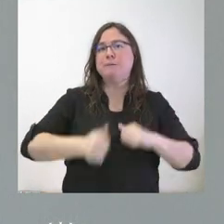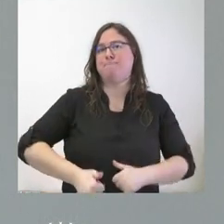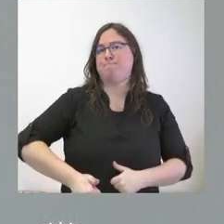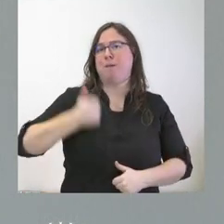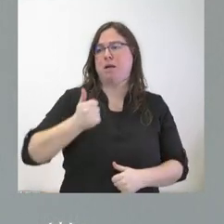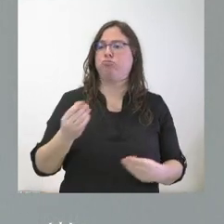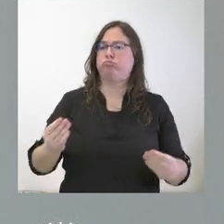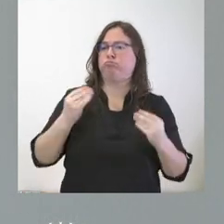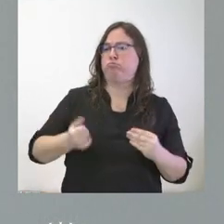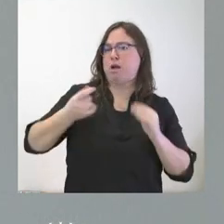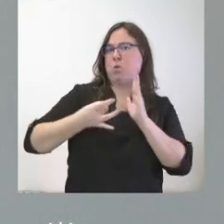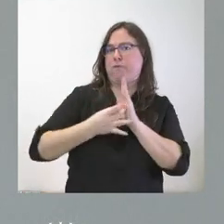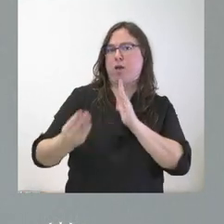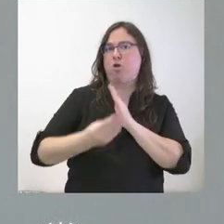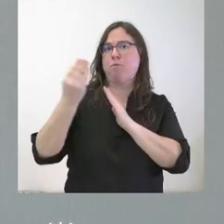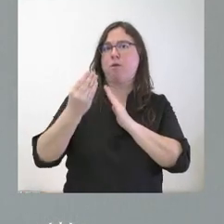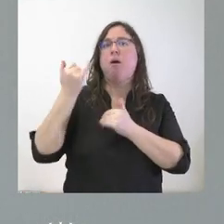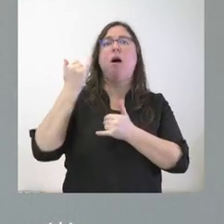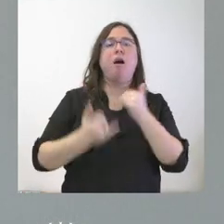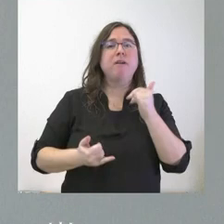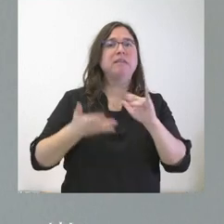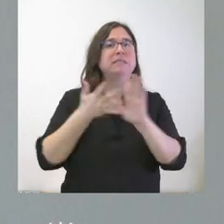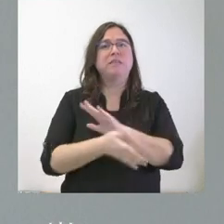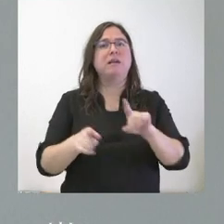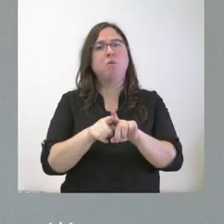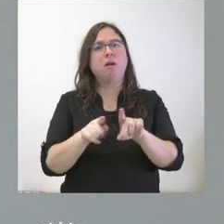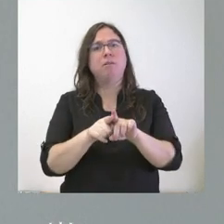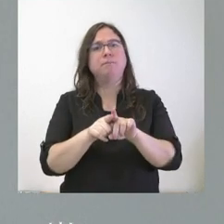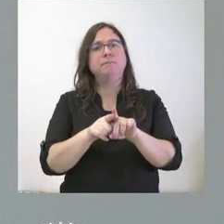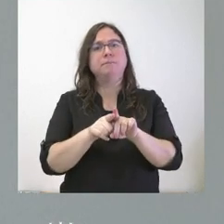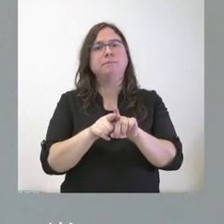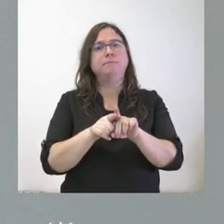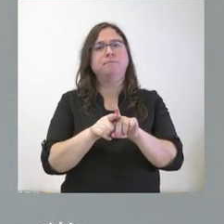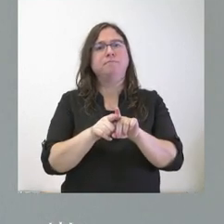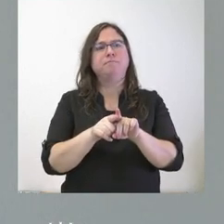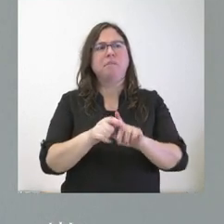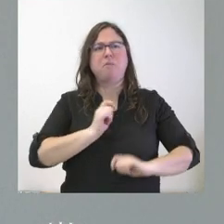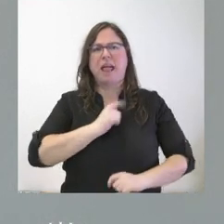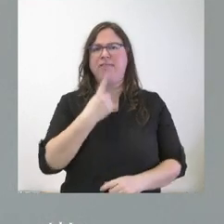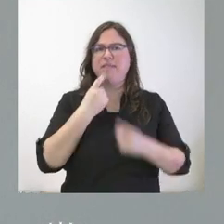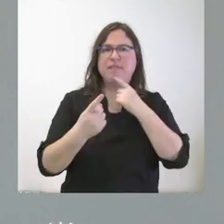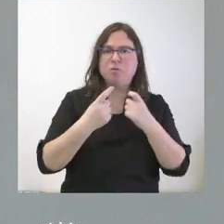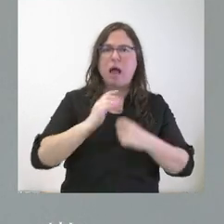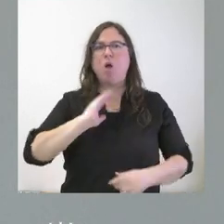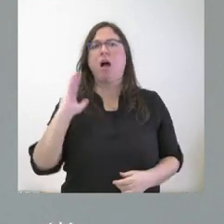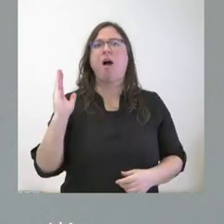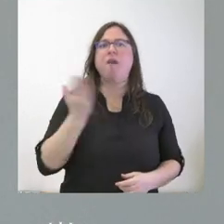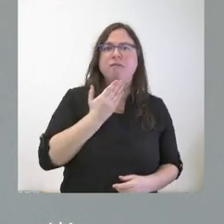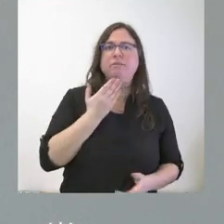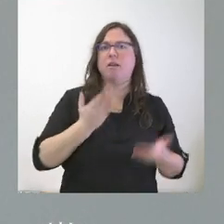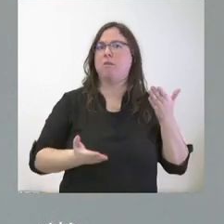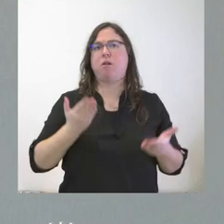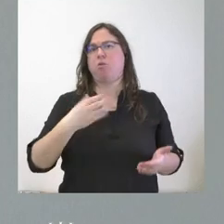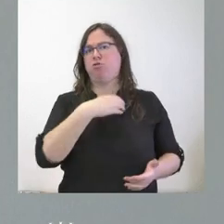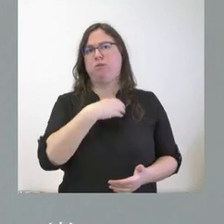mejor cualificación y mejor formación nunca puede ser un elemento que dificulte o perjudique su evaluación